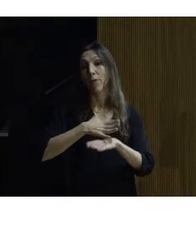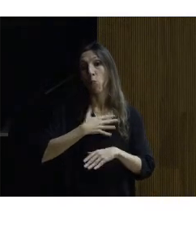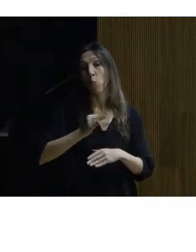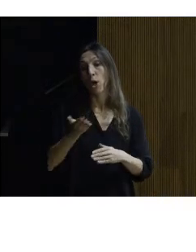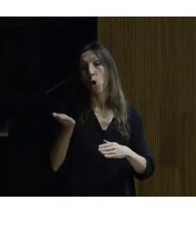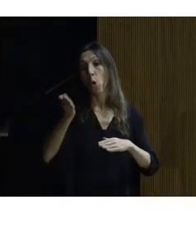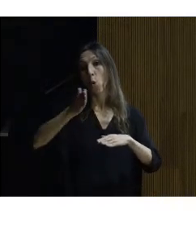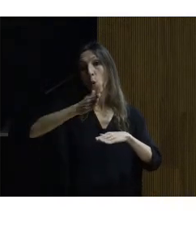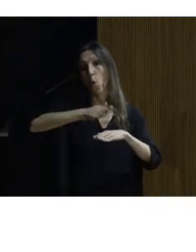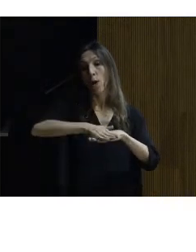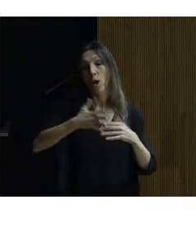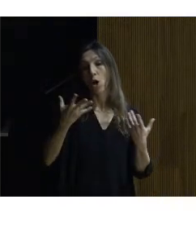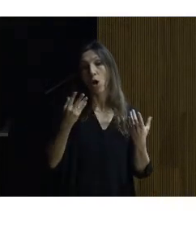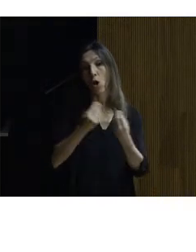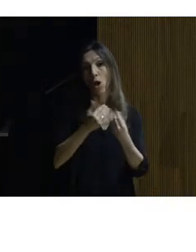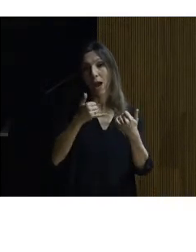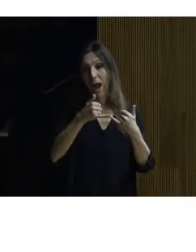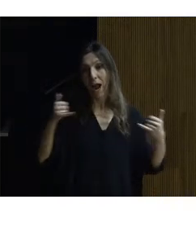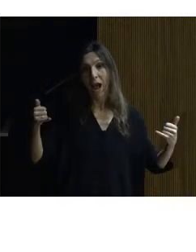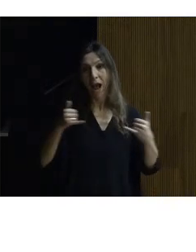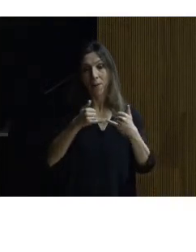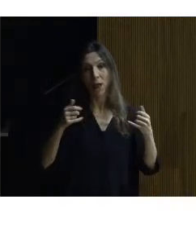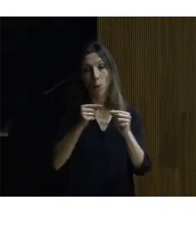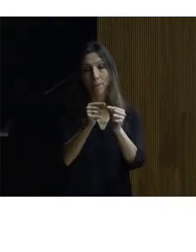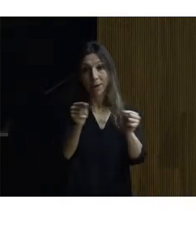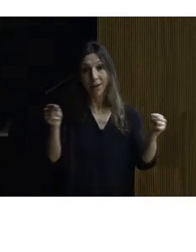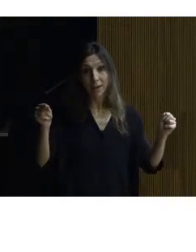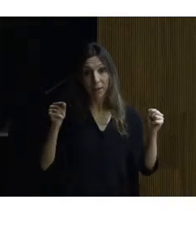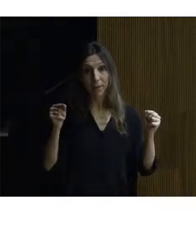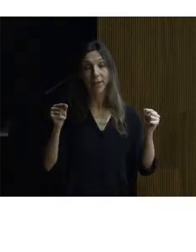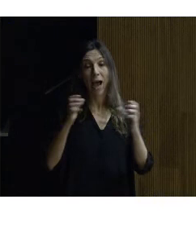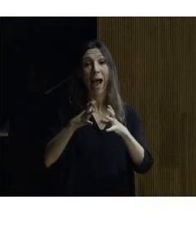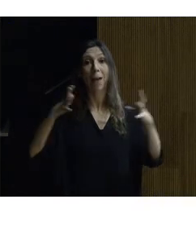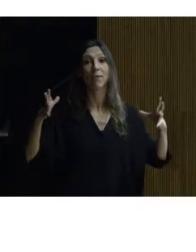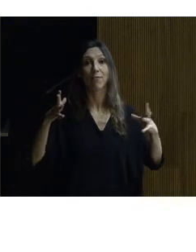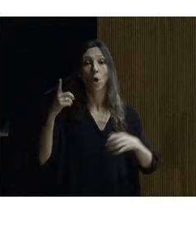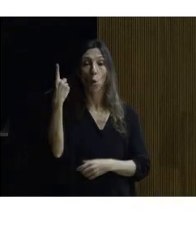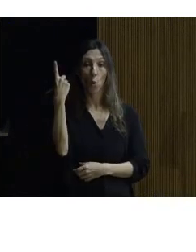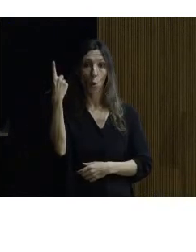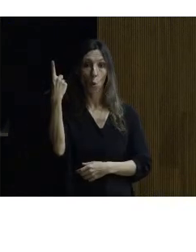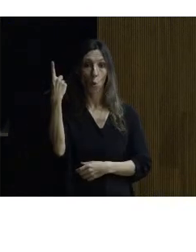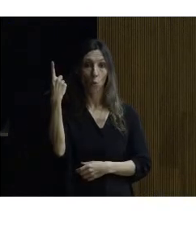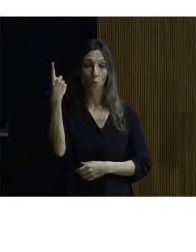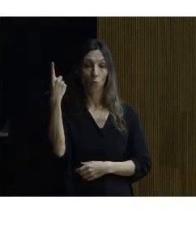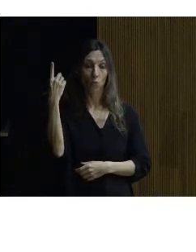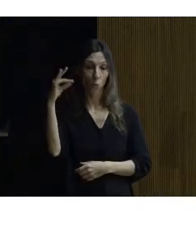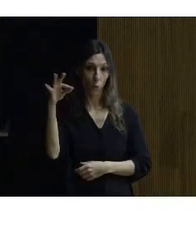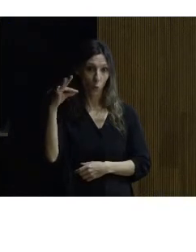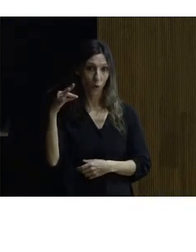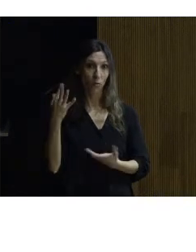con un cableado perimetral y con un único amplificador para poder alcanzar los valores de la norma